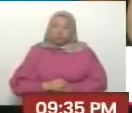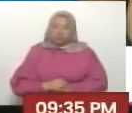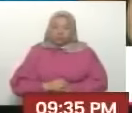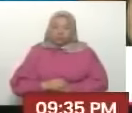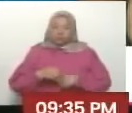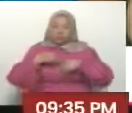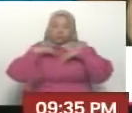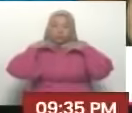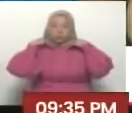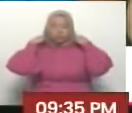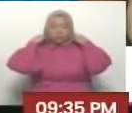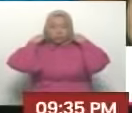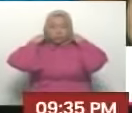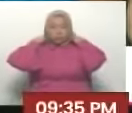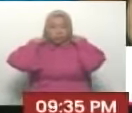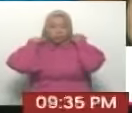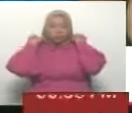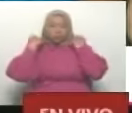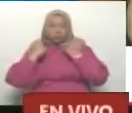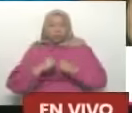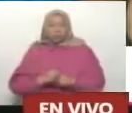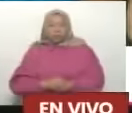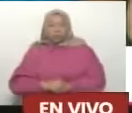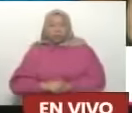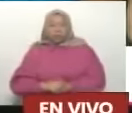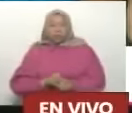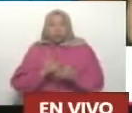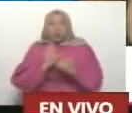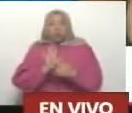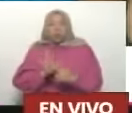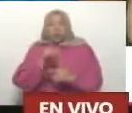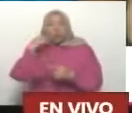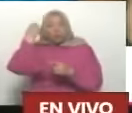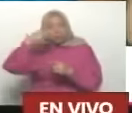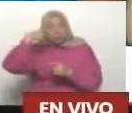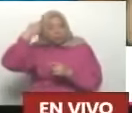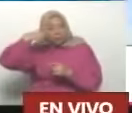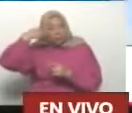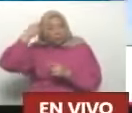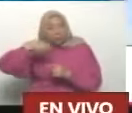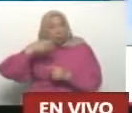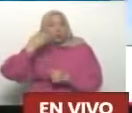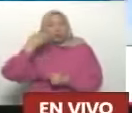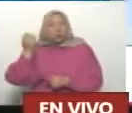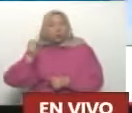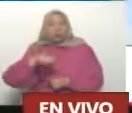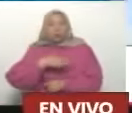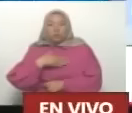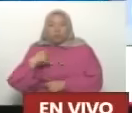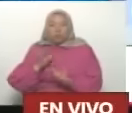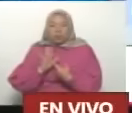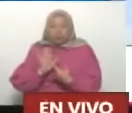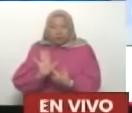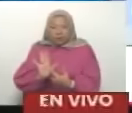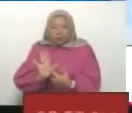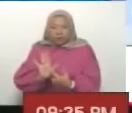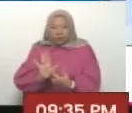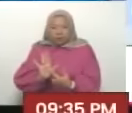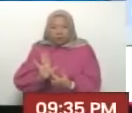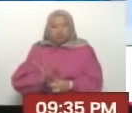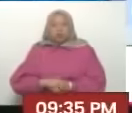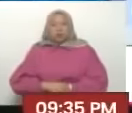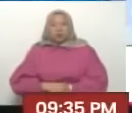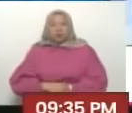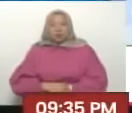brazos abiertos, con sus brazos también, para demostrarlo. Tenemos un video por allí. Tenemos un video. Que queríamos presentarle. Yo lo vi,